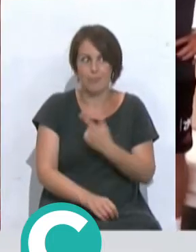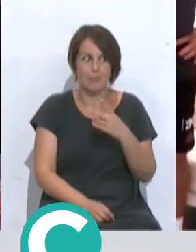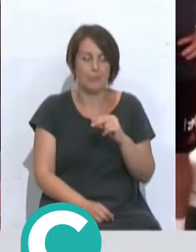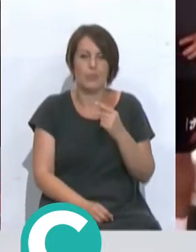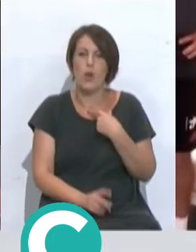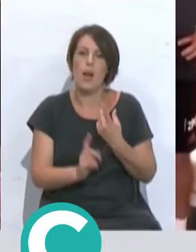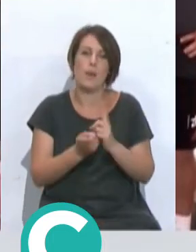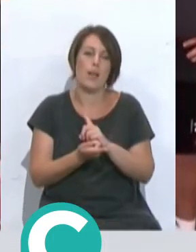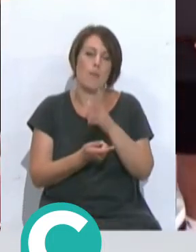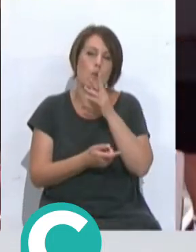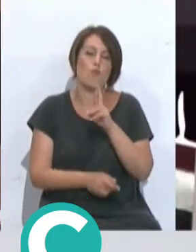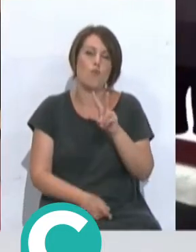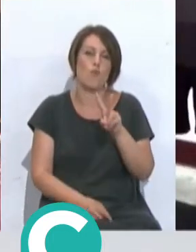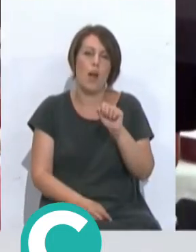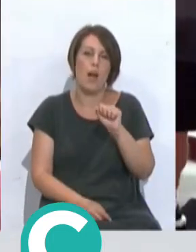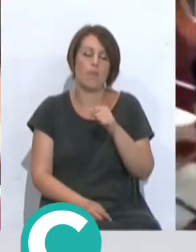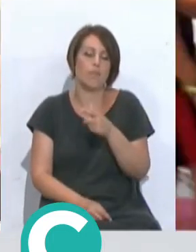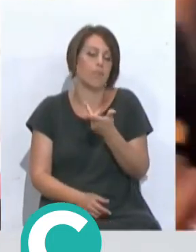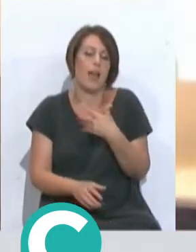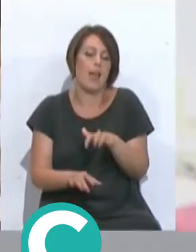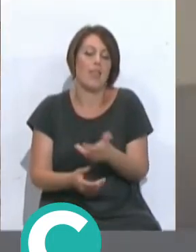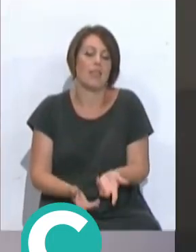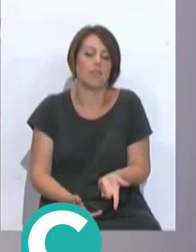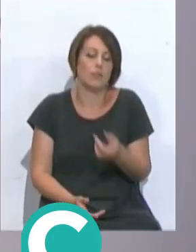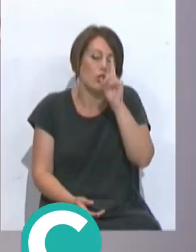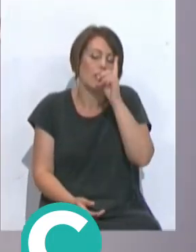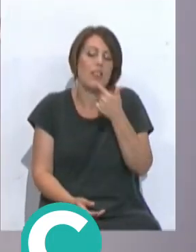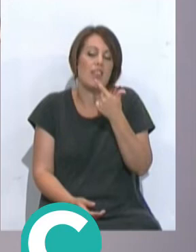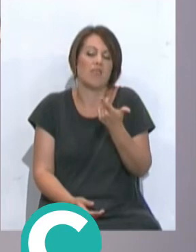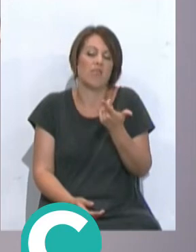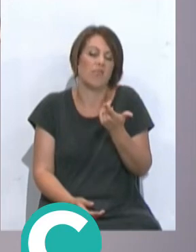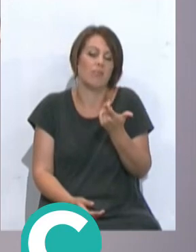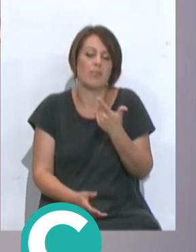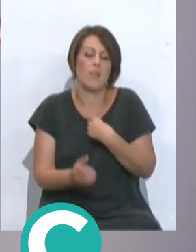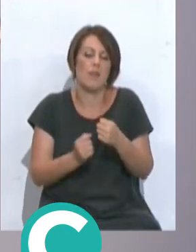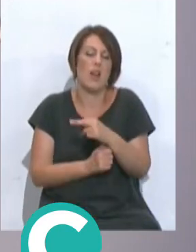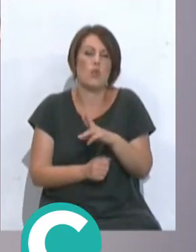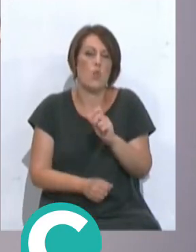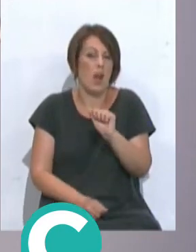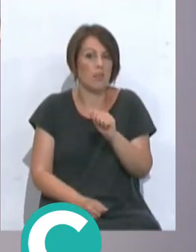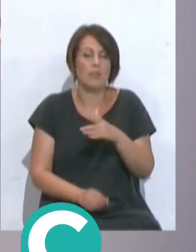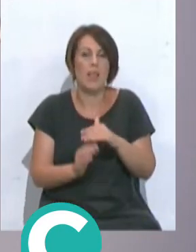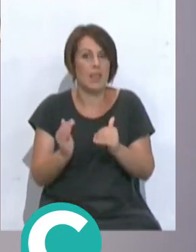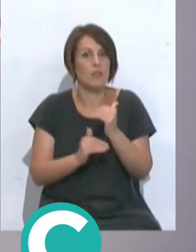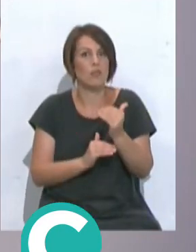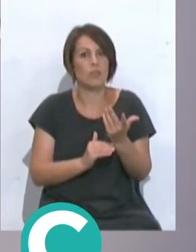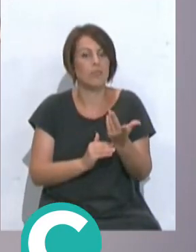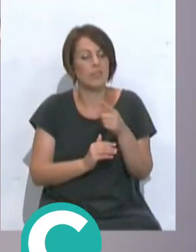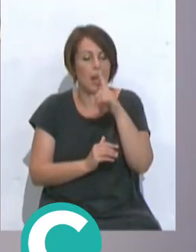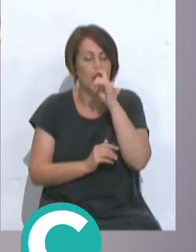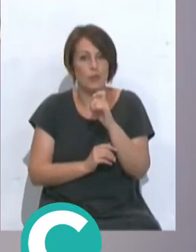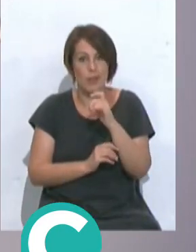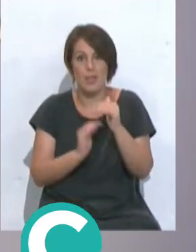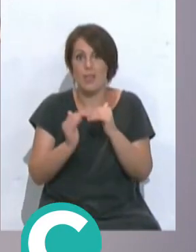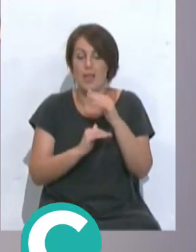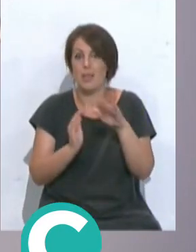que lo cambiaré por una Rúa por Cádiz no sé estaba ahí y yo decía hostia me cambiaba por la Rúa del ascenso pues ese año se